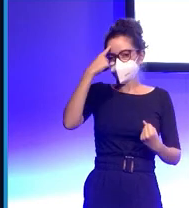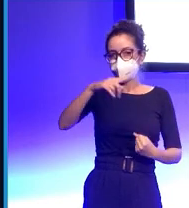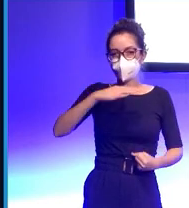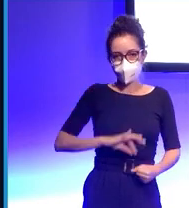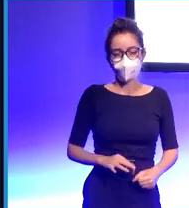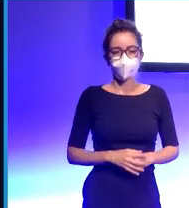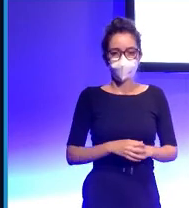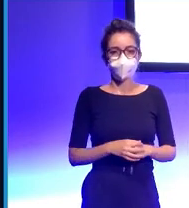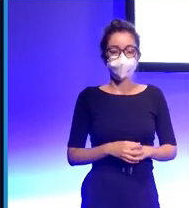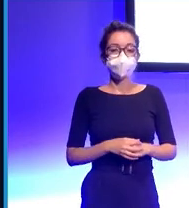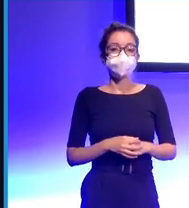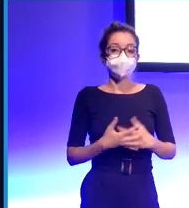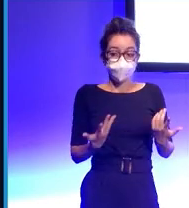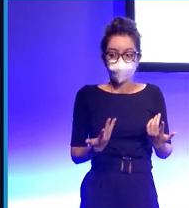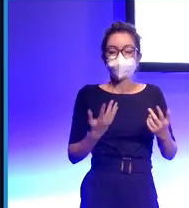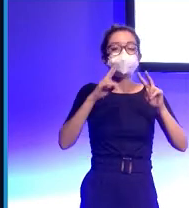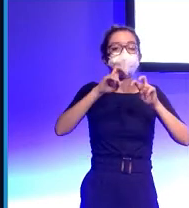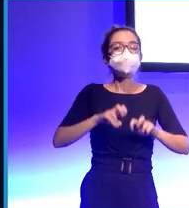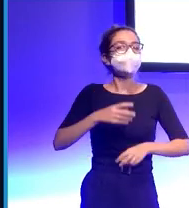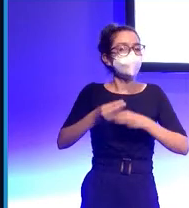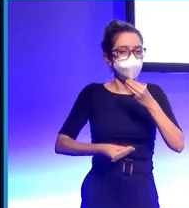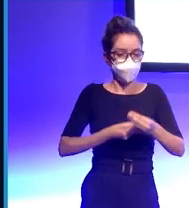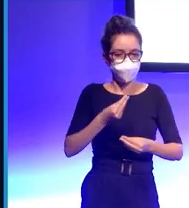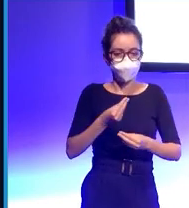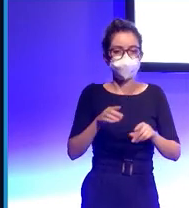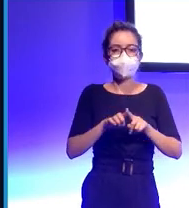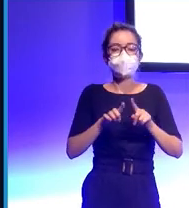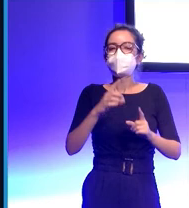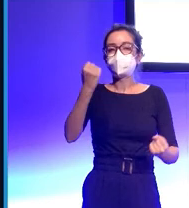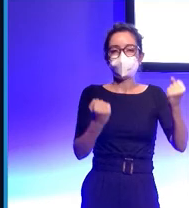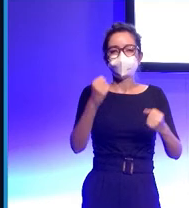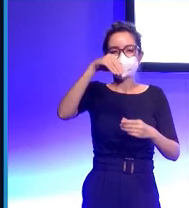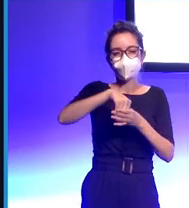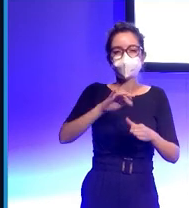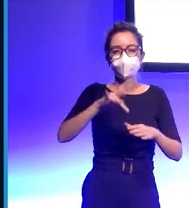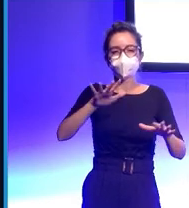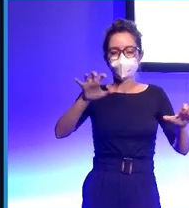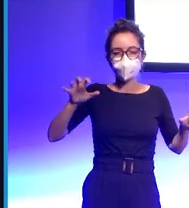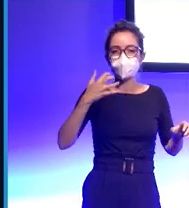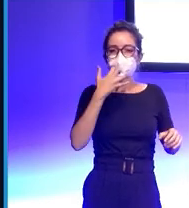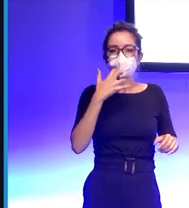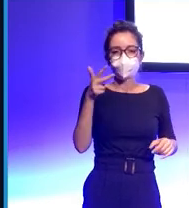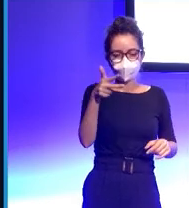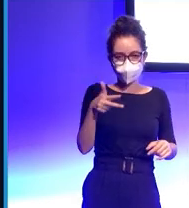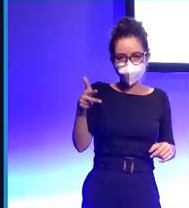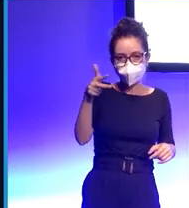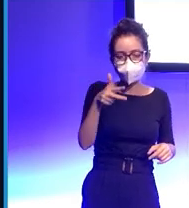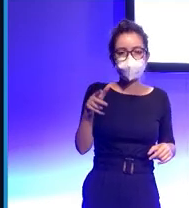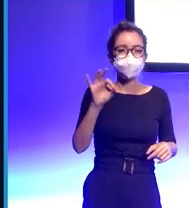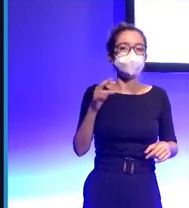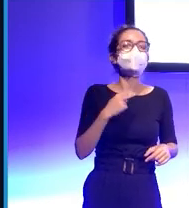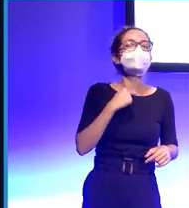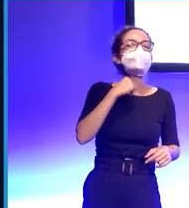hacemos en esta línea de investigación es que tú puedes dotar el coche de un montón de sensores, puedes poner cámaras, puedes analizar la voz cuando la persona está